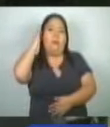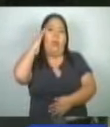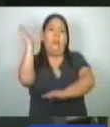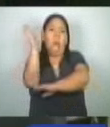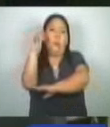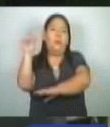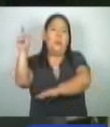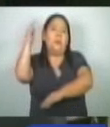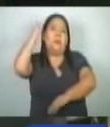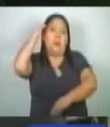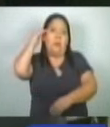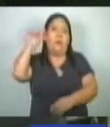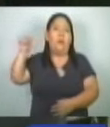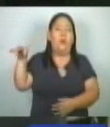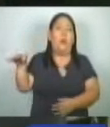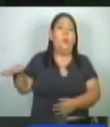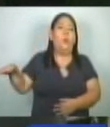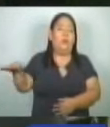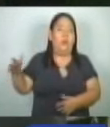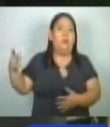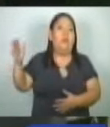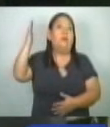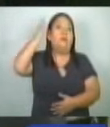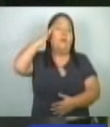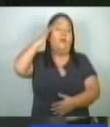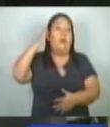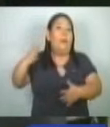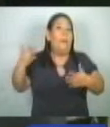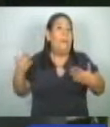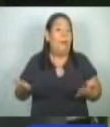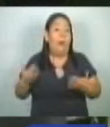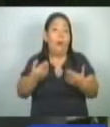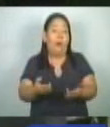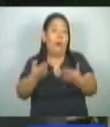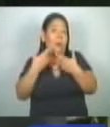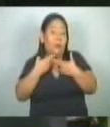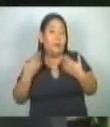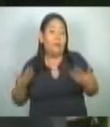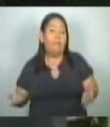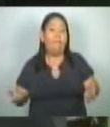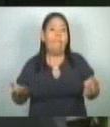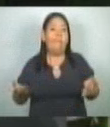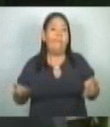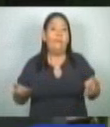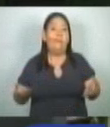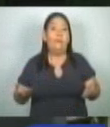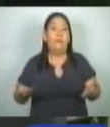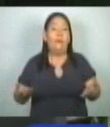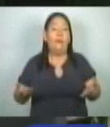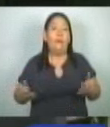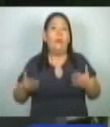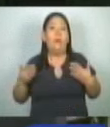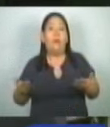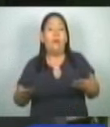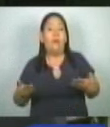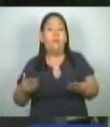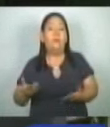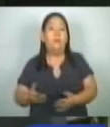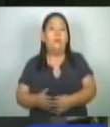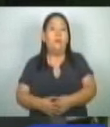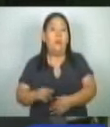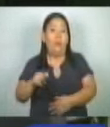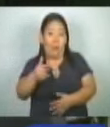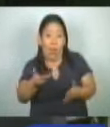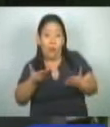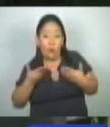él, porque sí ya ellos saben dónde está, pero la respuesta de lo que, de cuándo, si nos